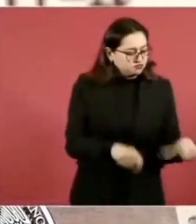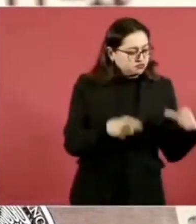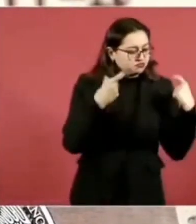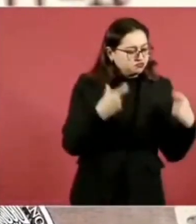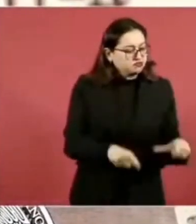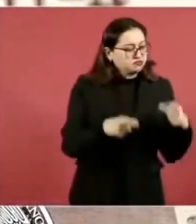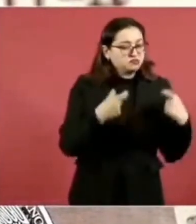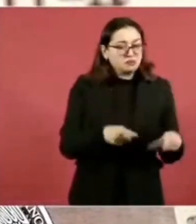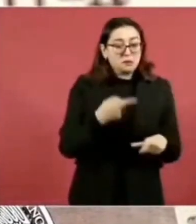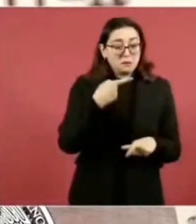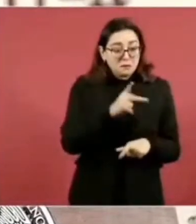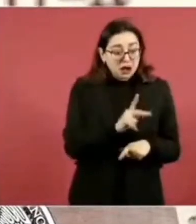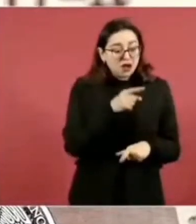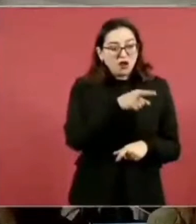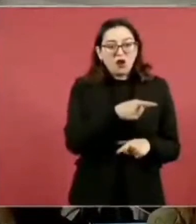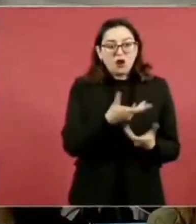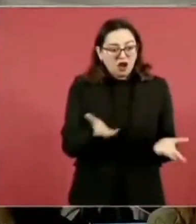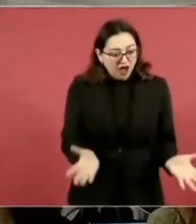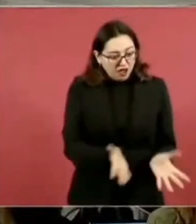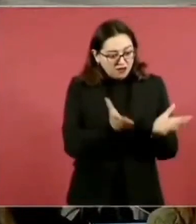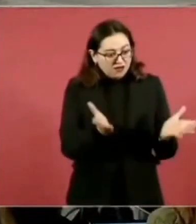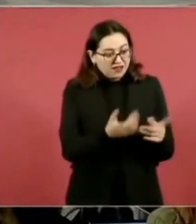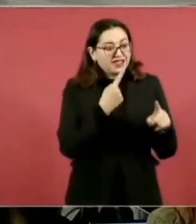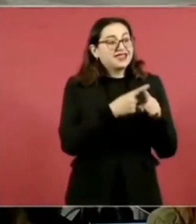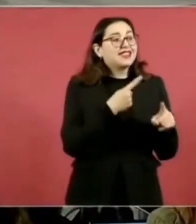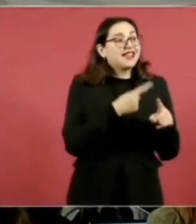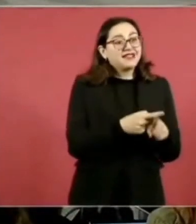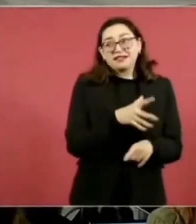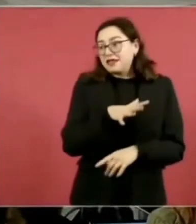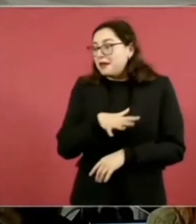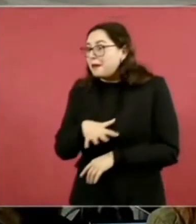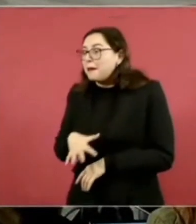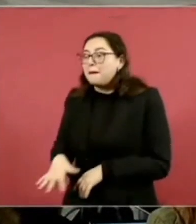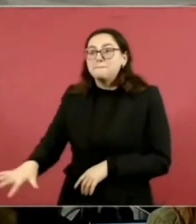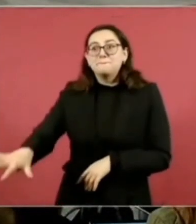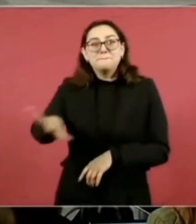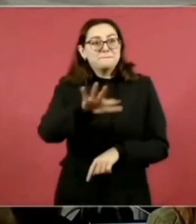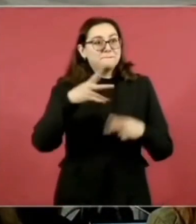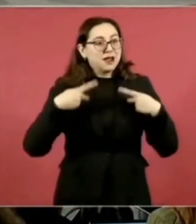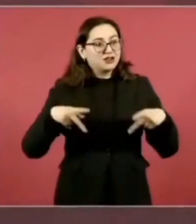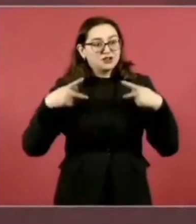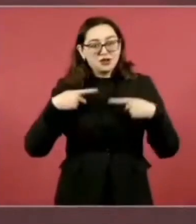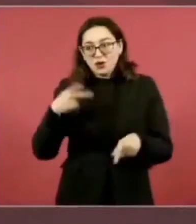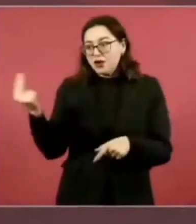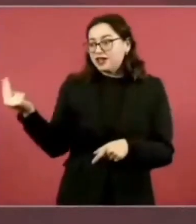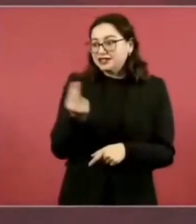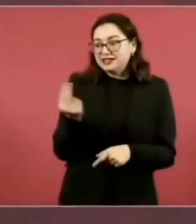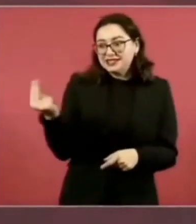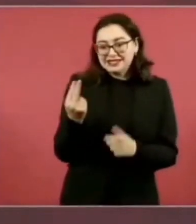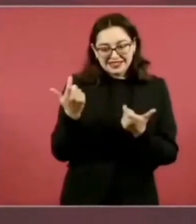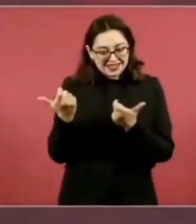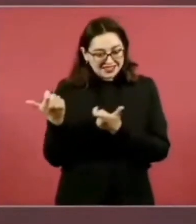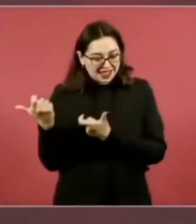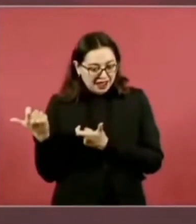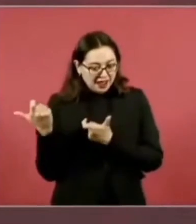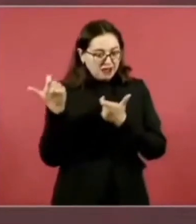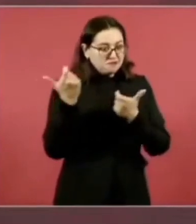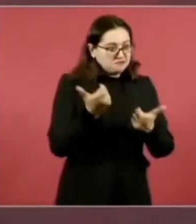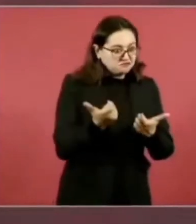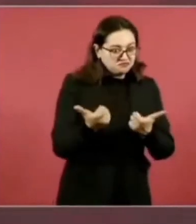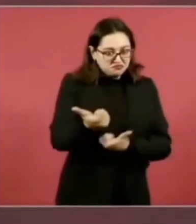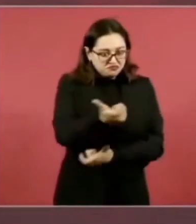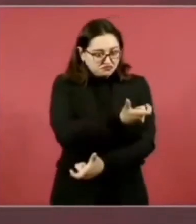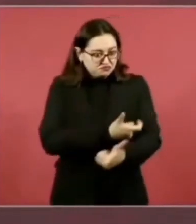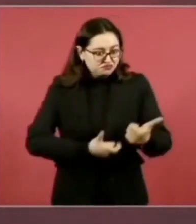no está siendo impulsada por la economía micro, por la economía familiar, que realmente es lo que fortalece y le da